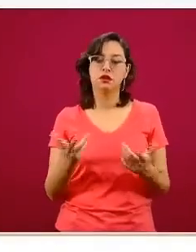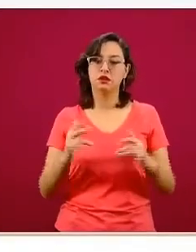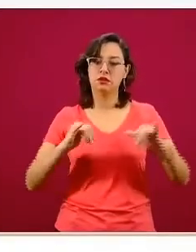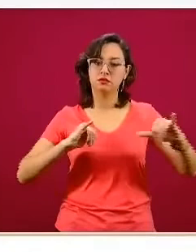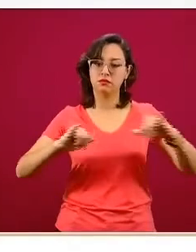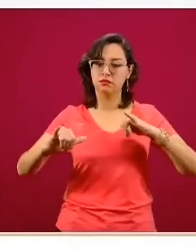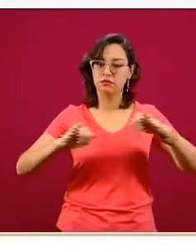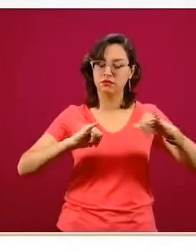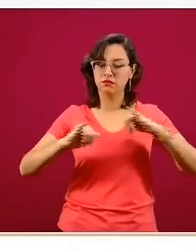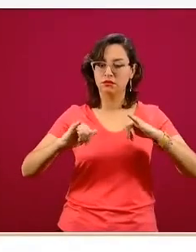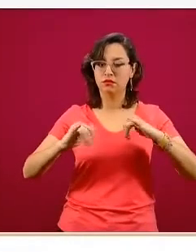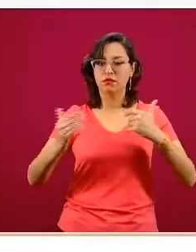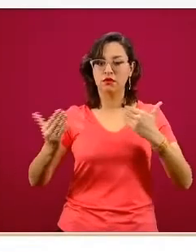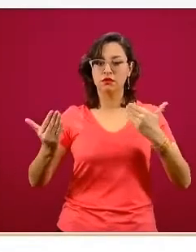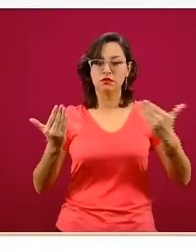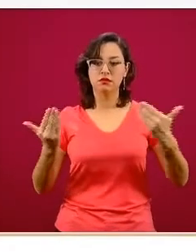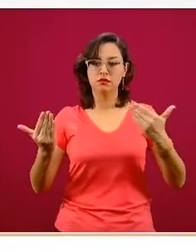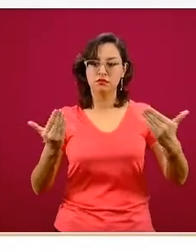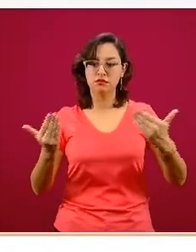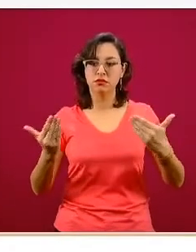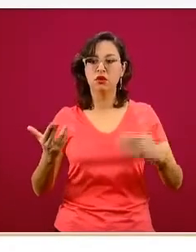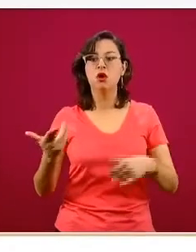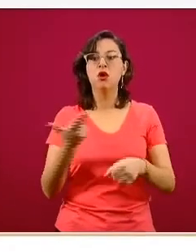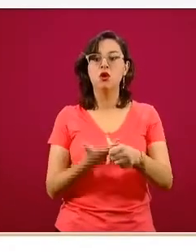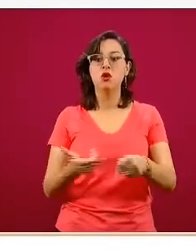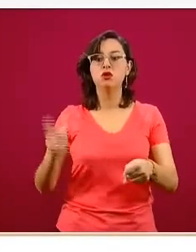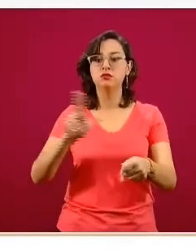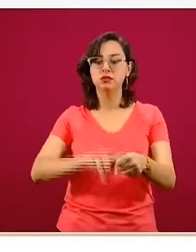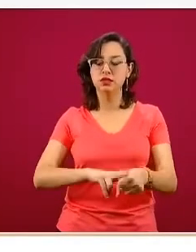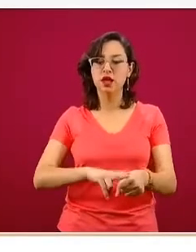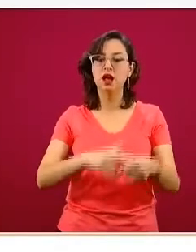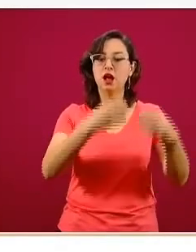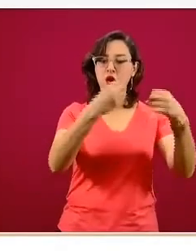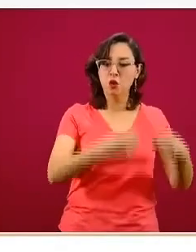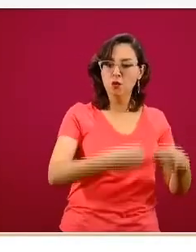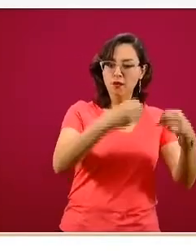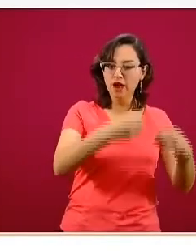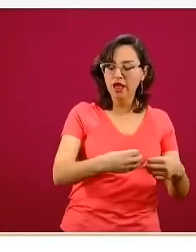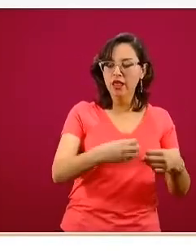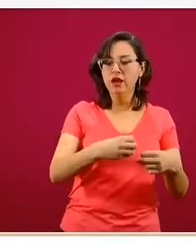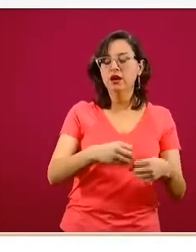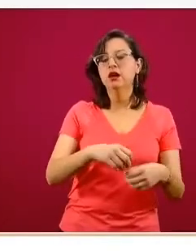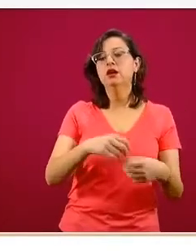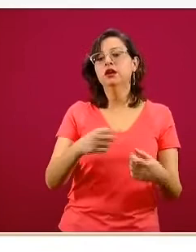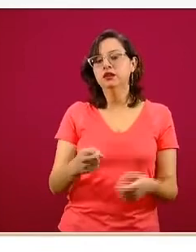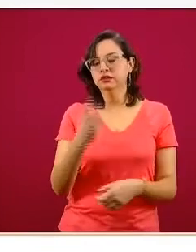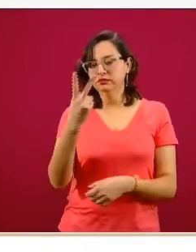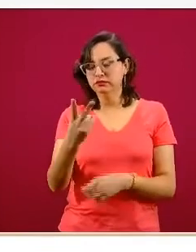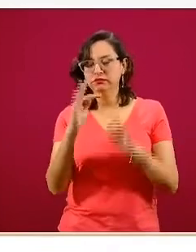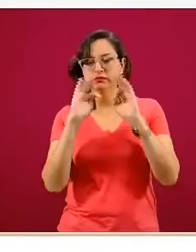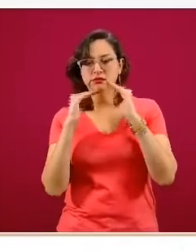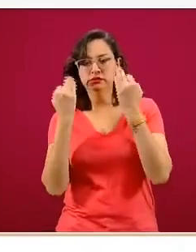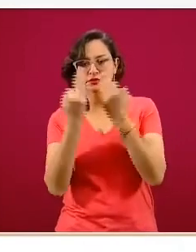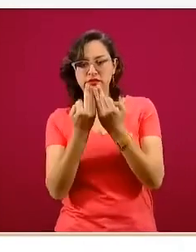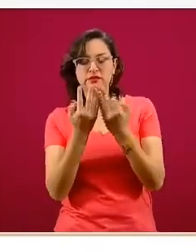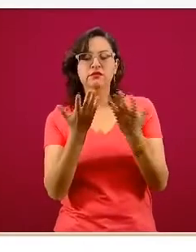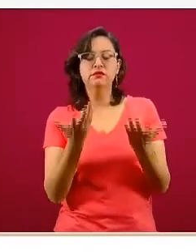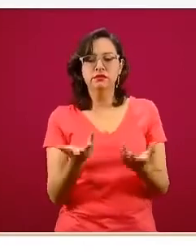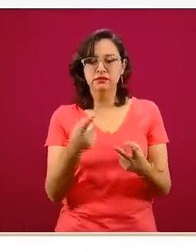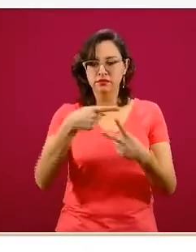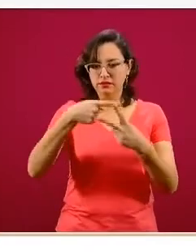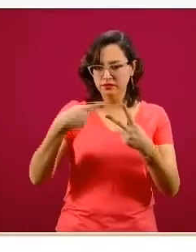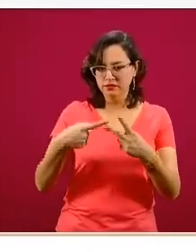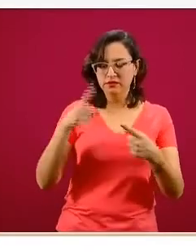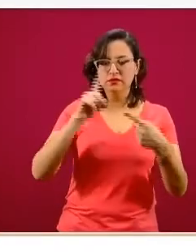están las proporciones de ocupación y de disponibilidad de dos tipos de camas, aquellas que están destinadas a